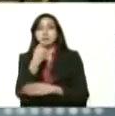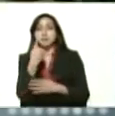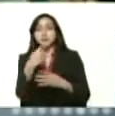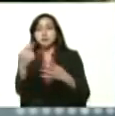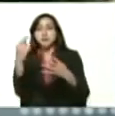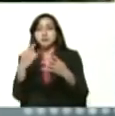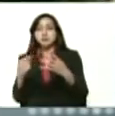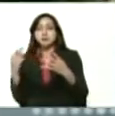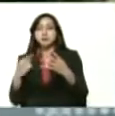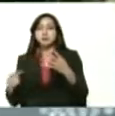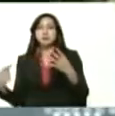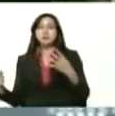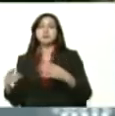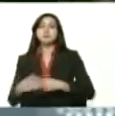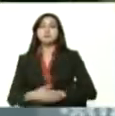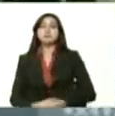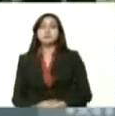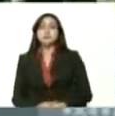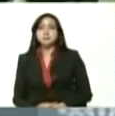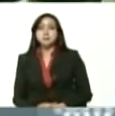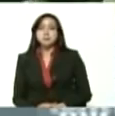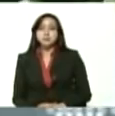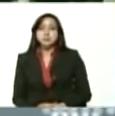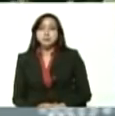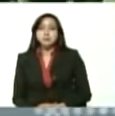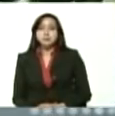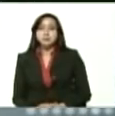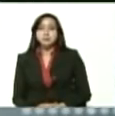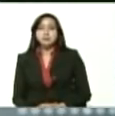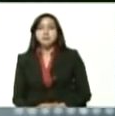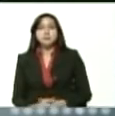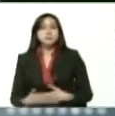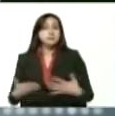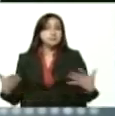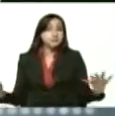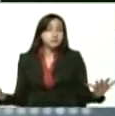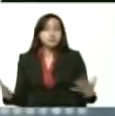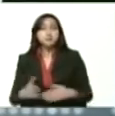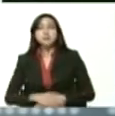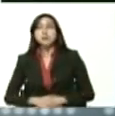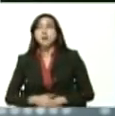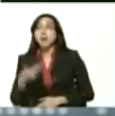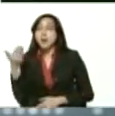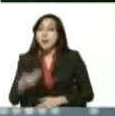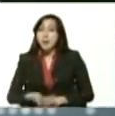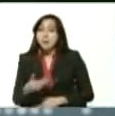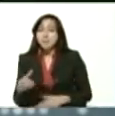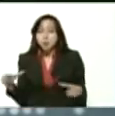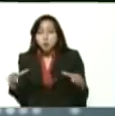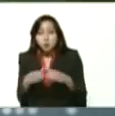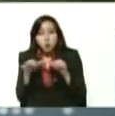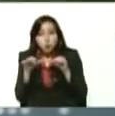legisladores concejales no importante consolidar